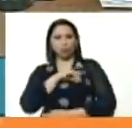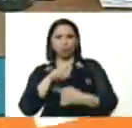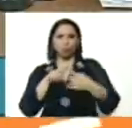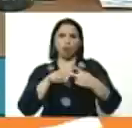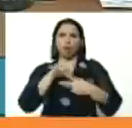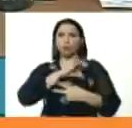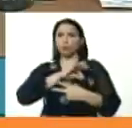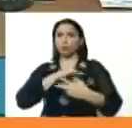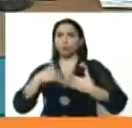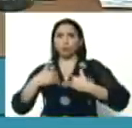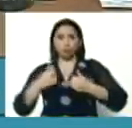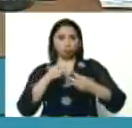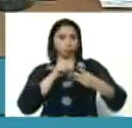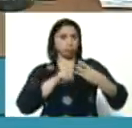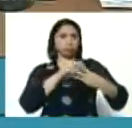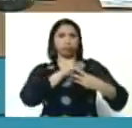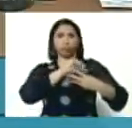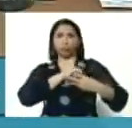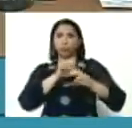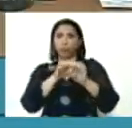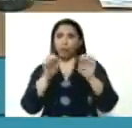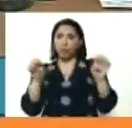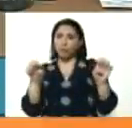sociosanitaria, socioeducativa,